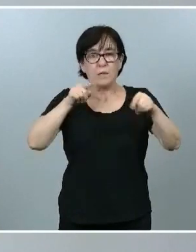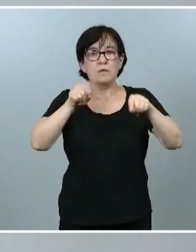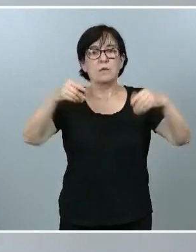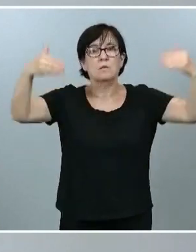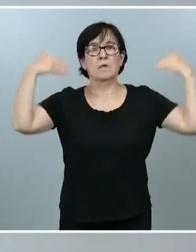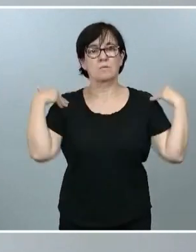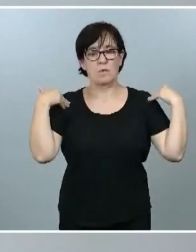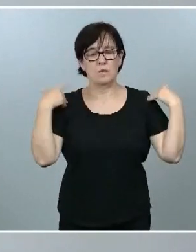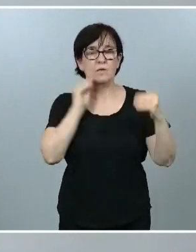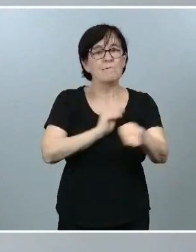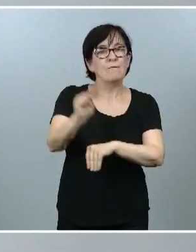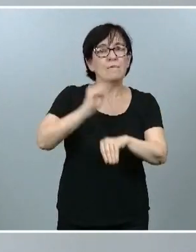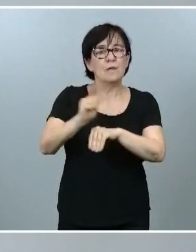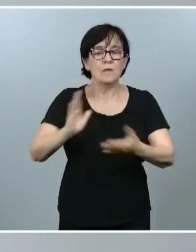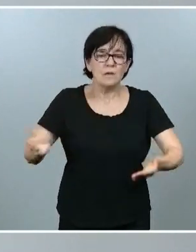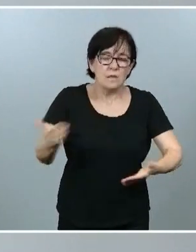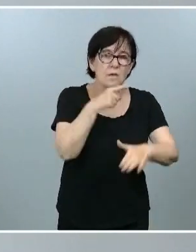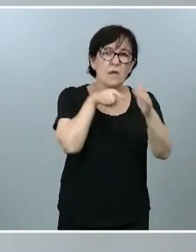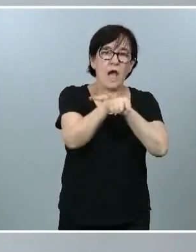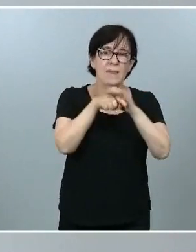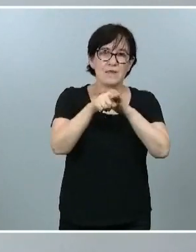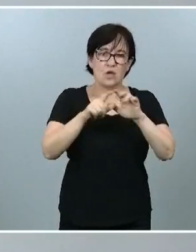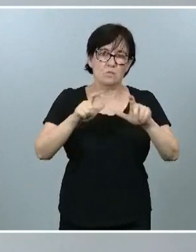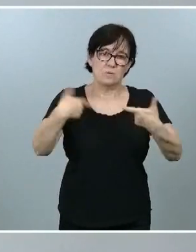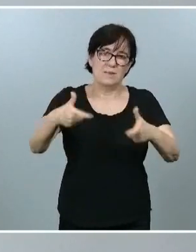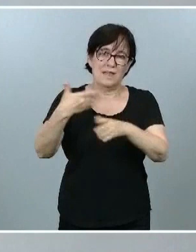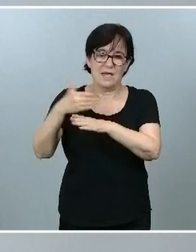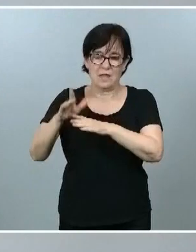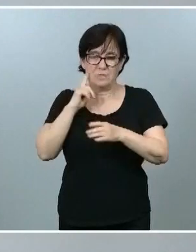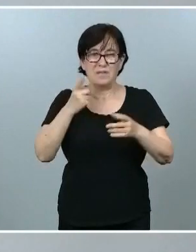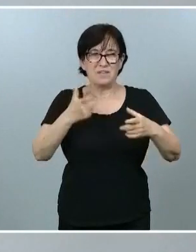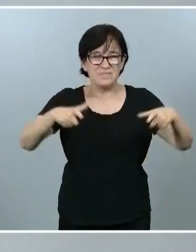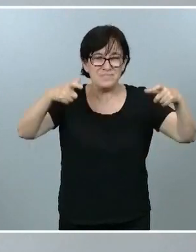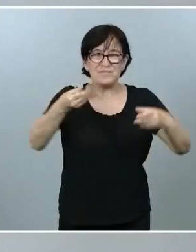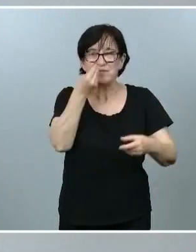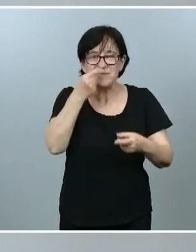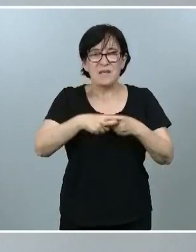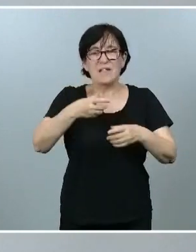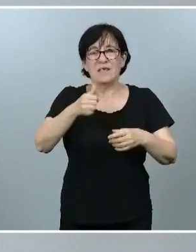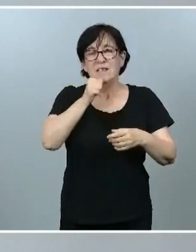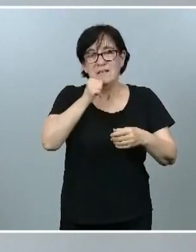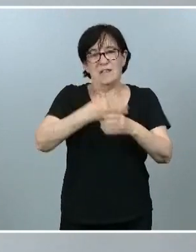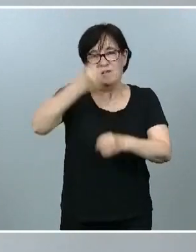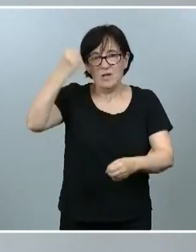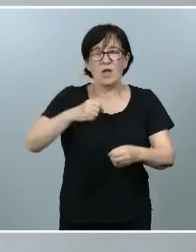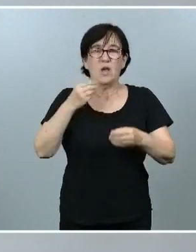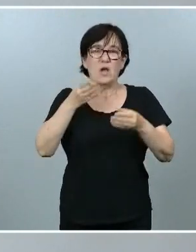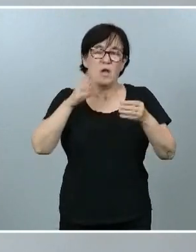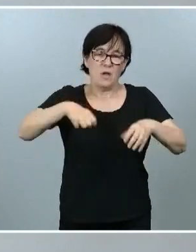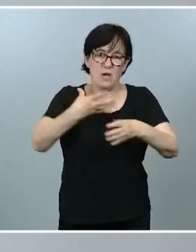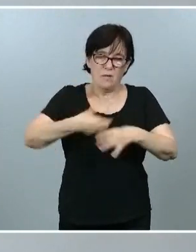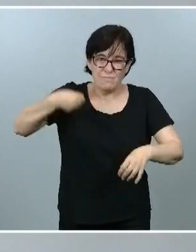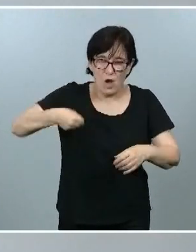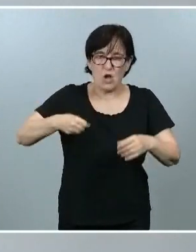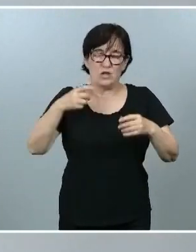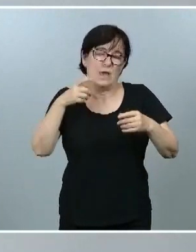ou financiar a recogida e gestión de residuos, como recipientes de alimentos, bebidas, bolsas de plástico, toallitas húmedas, globos, colillas e artes de